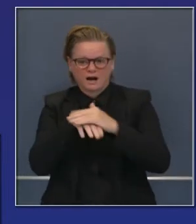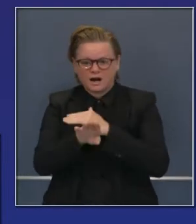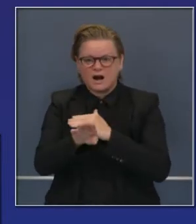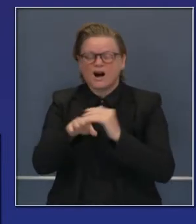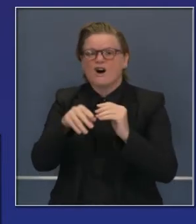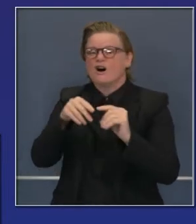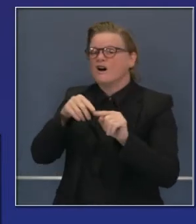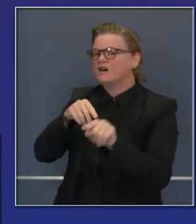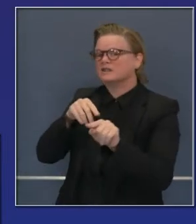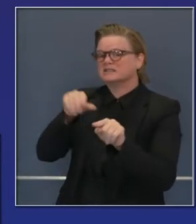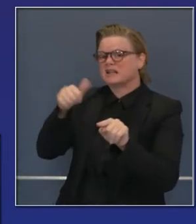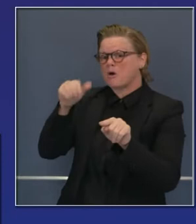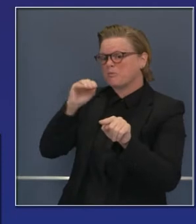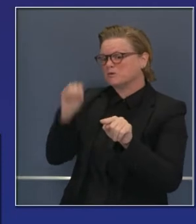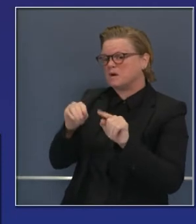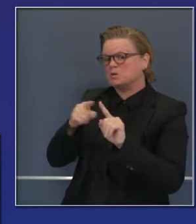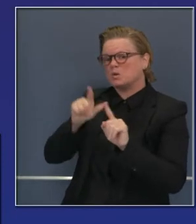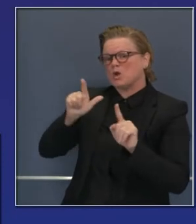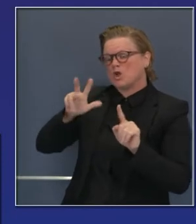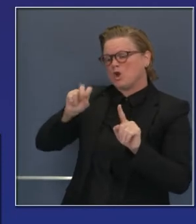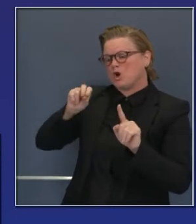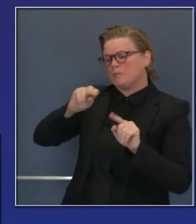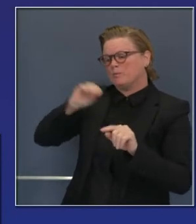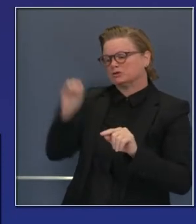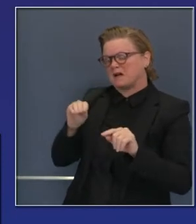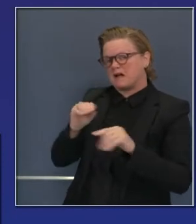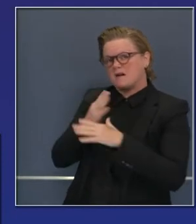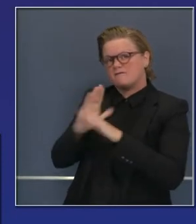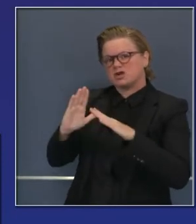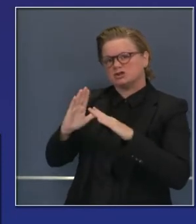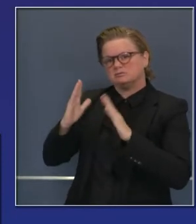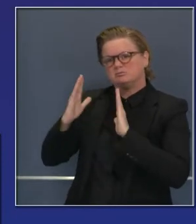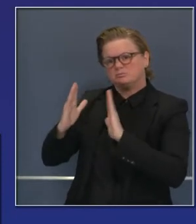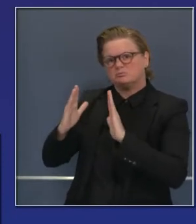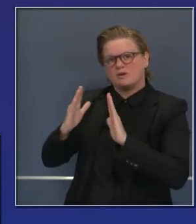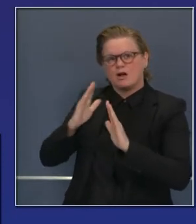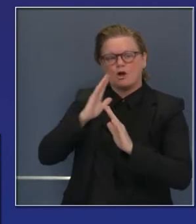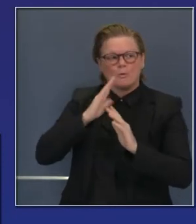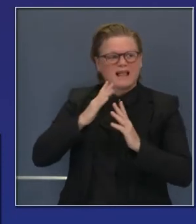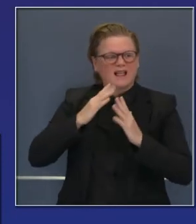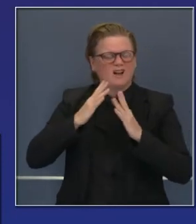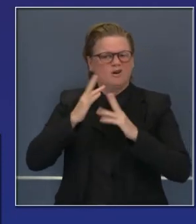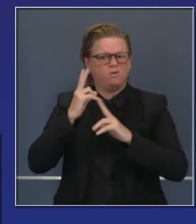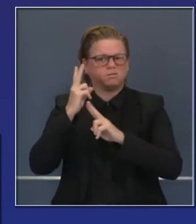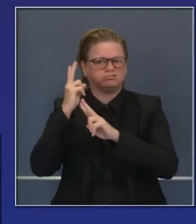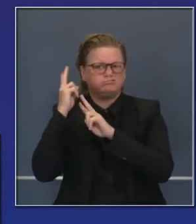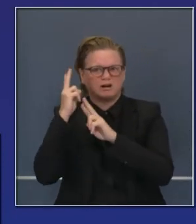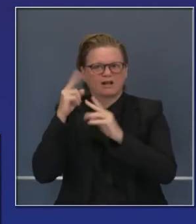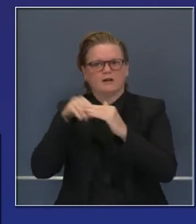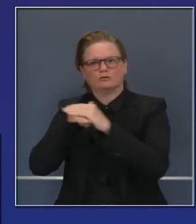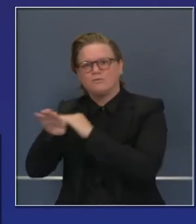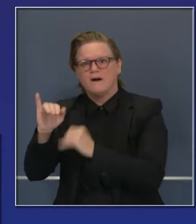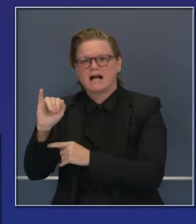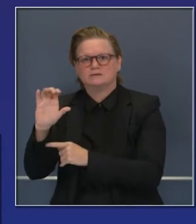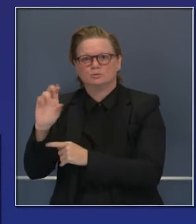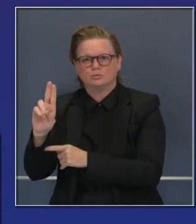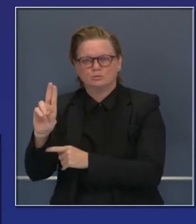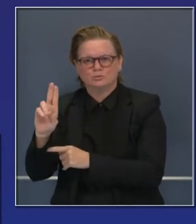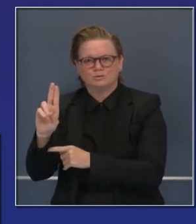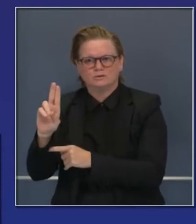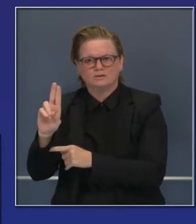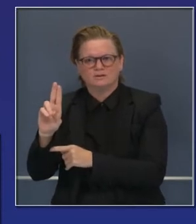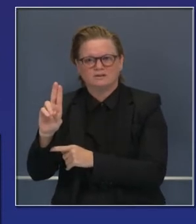a 29% hasta 30%, de las hospitalizaciones requerirán atención en la unidad de cuidados